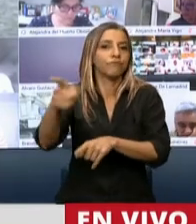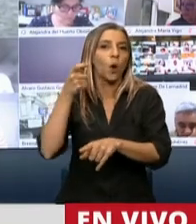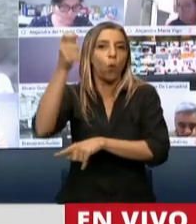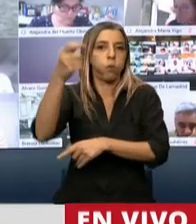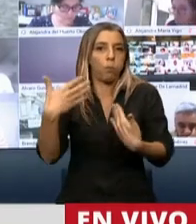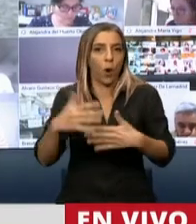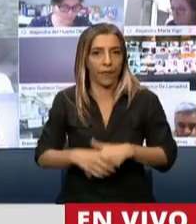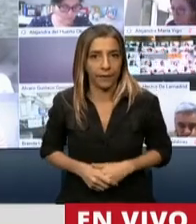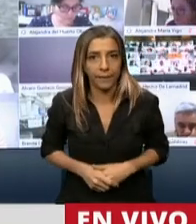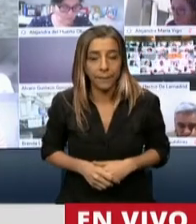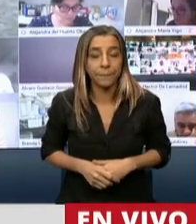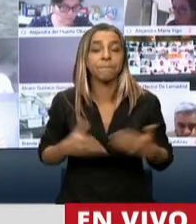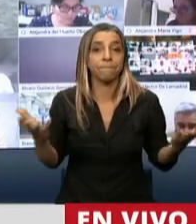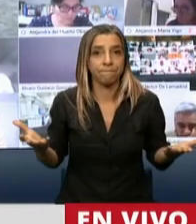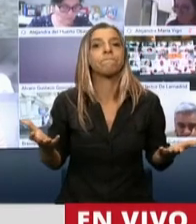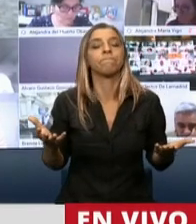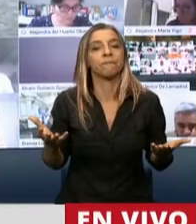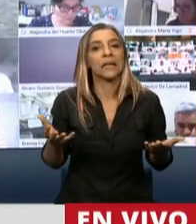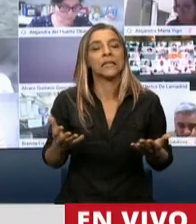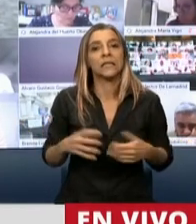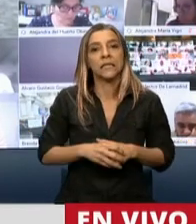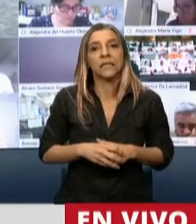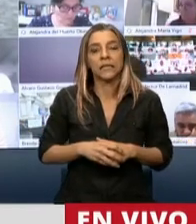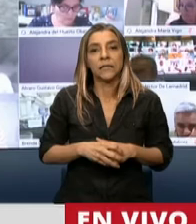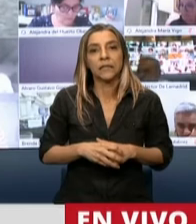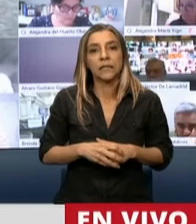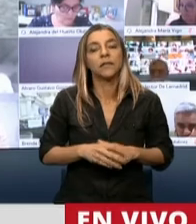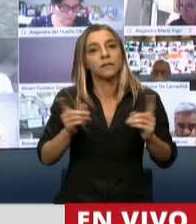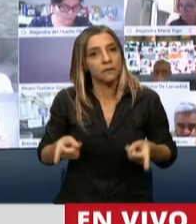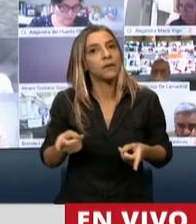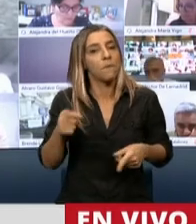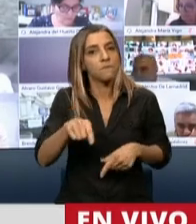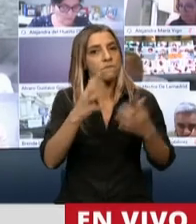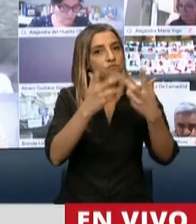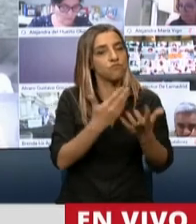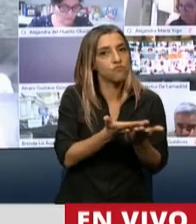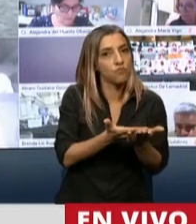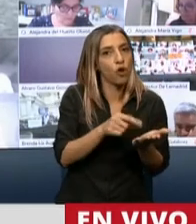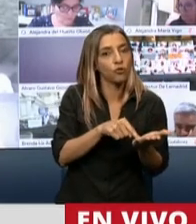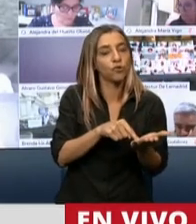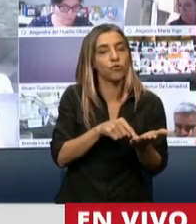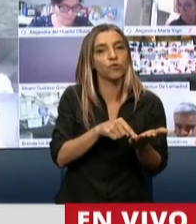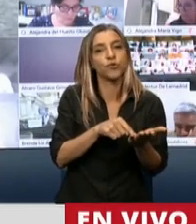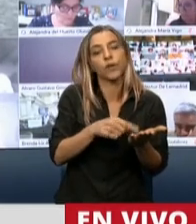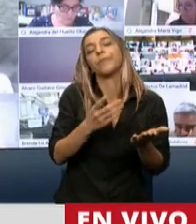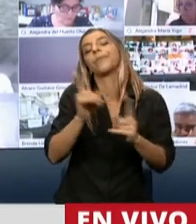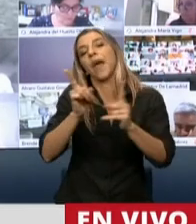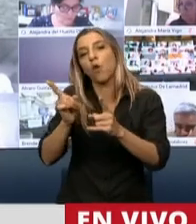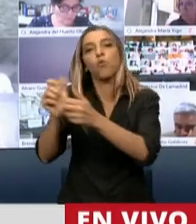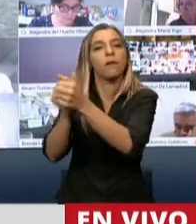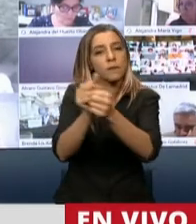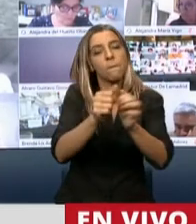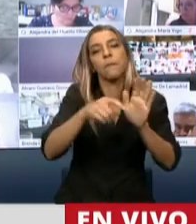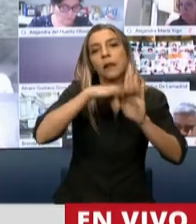en tribunales locales. Por otro lado, también genera este proyecto de ley o piden algunas empresas que